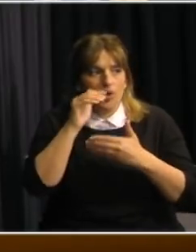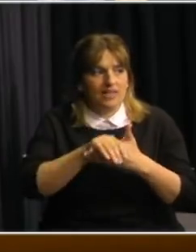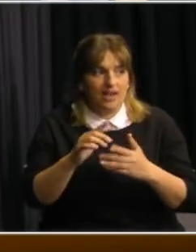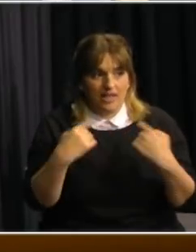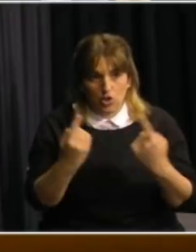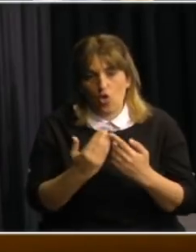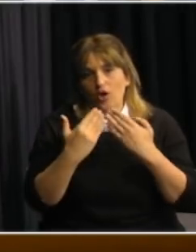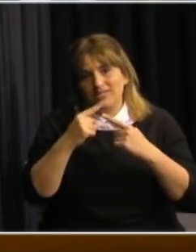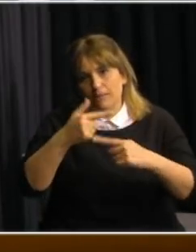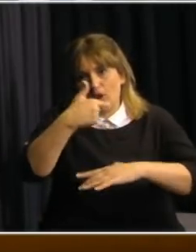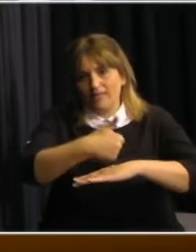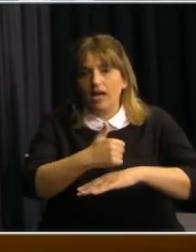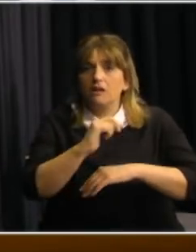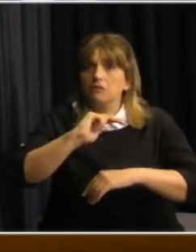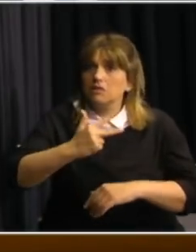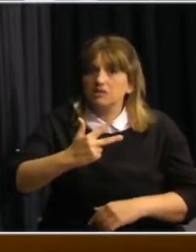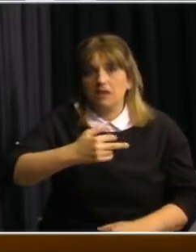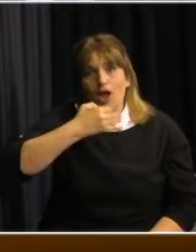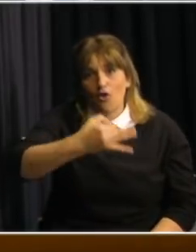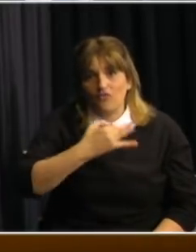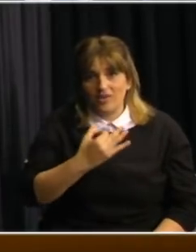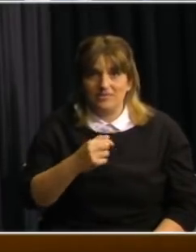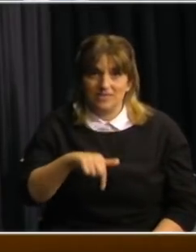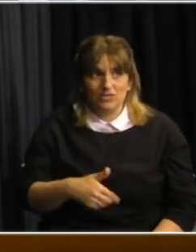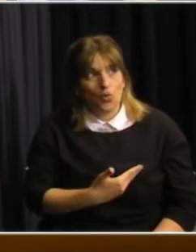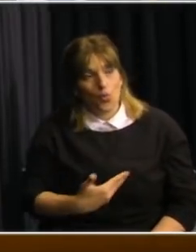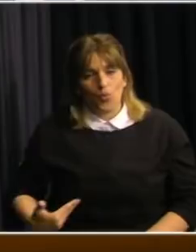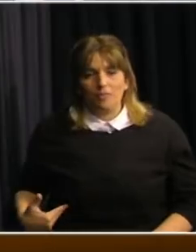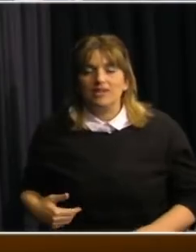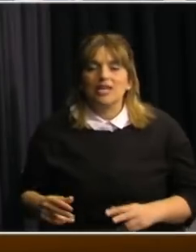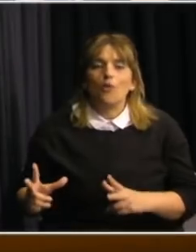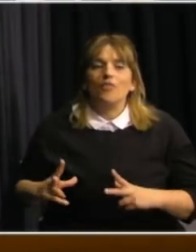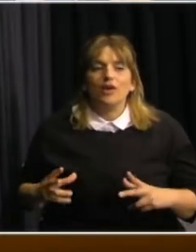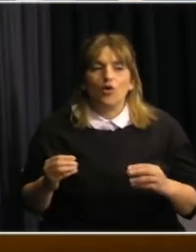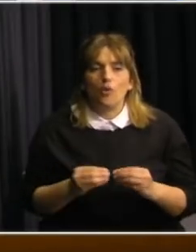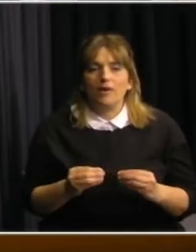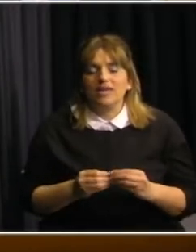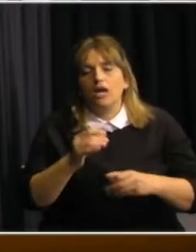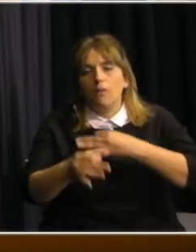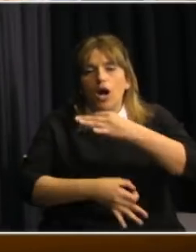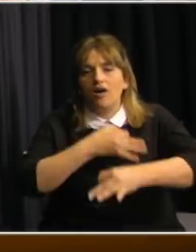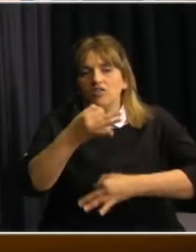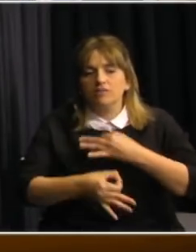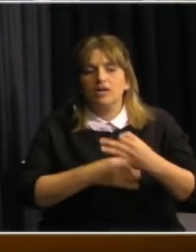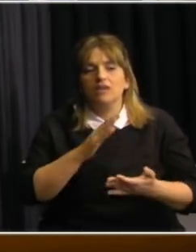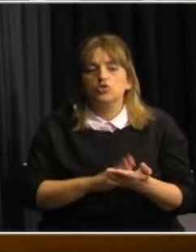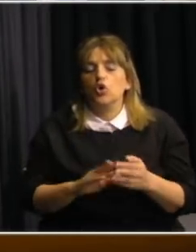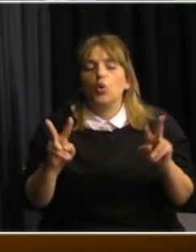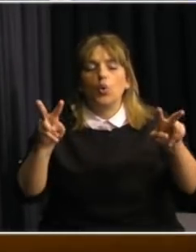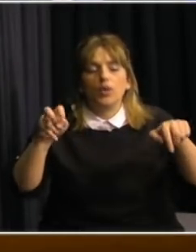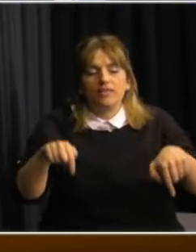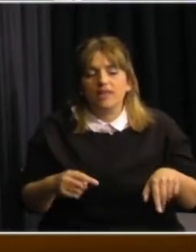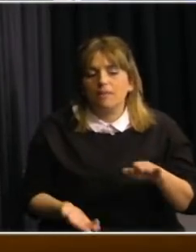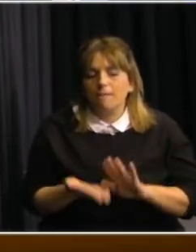acompañarnos en esta tercera conferencia de prensa. Como dijo recién Fernando, yo me voy a referir al tema más